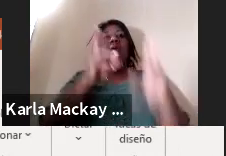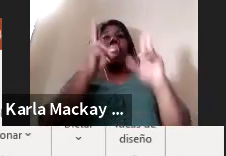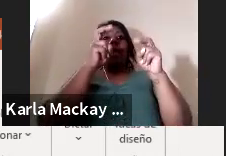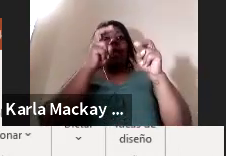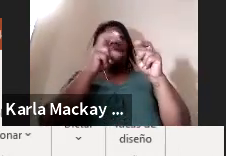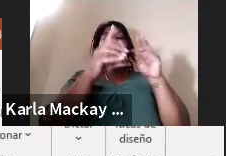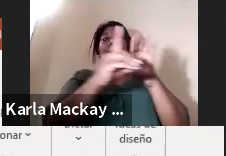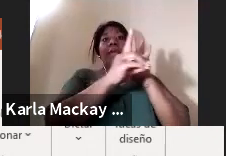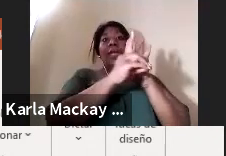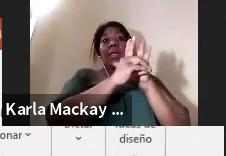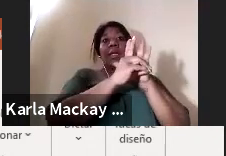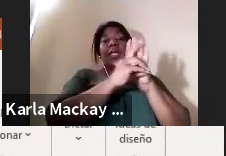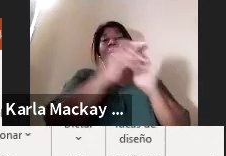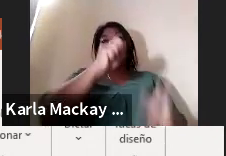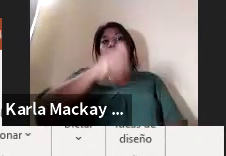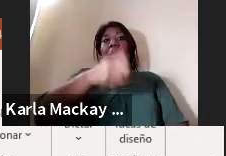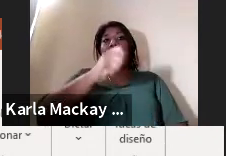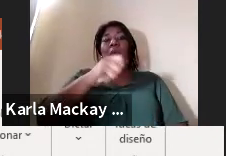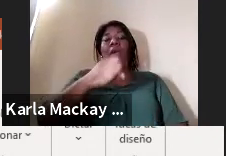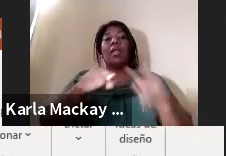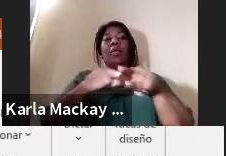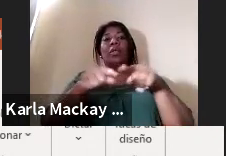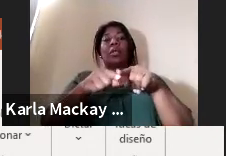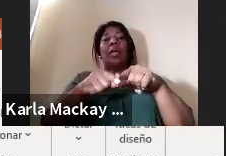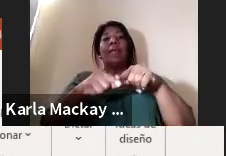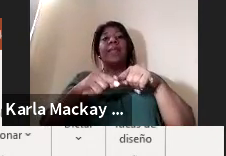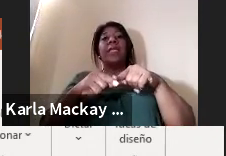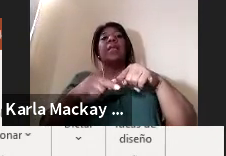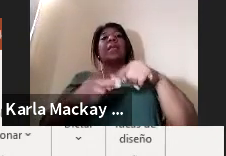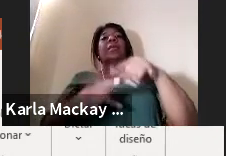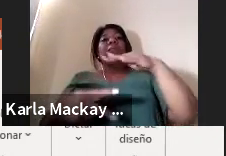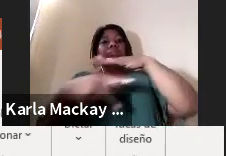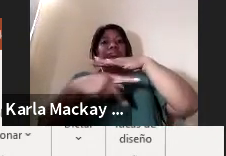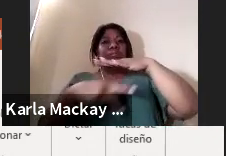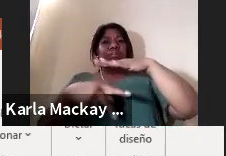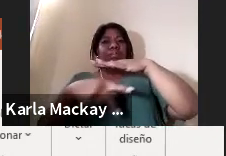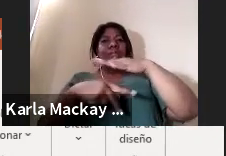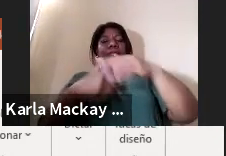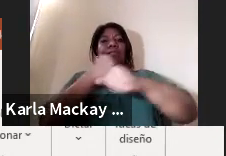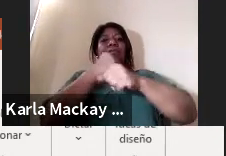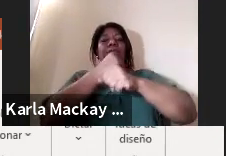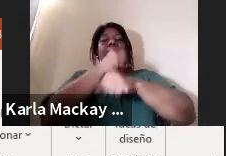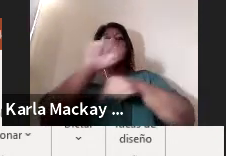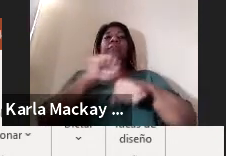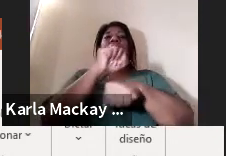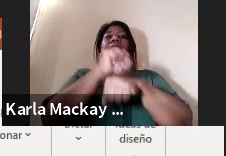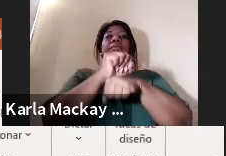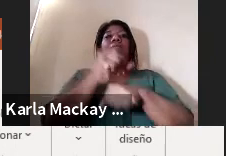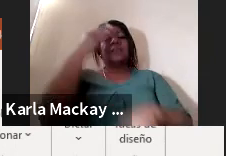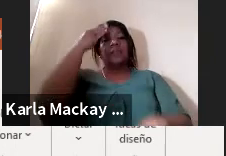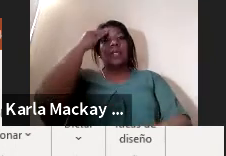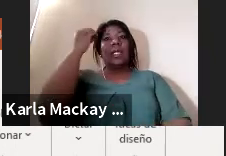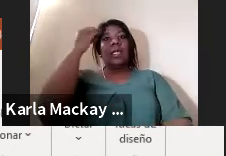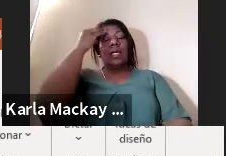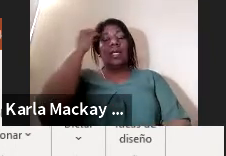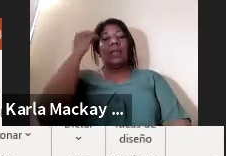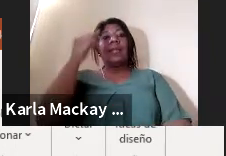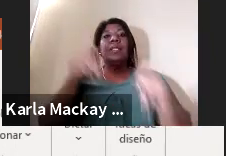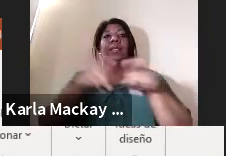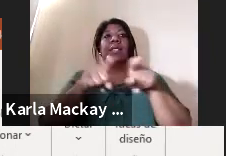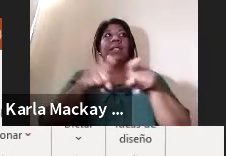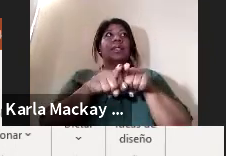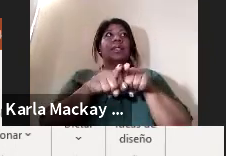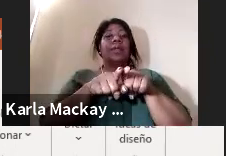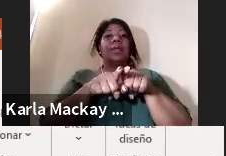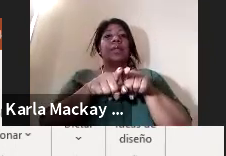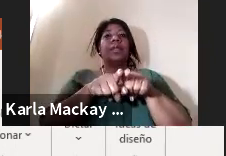área de los niveles de la primera infancia tenemos el área de la parte de trabajo social con experiencia y producciones que ellos